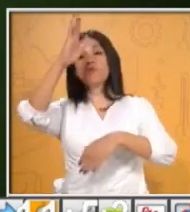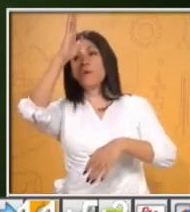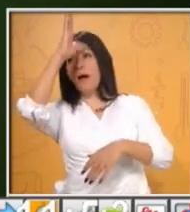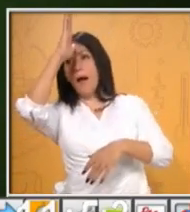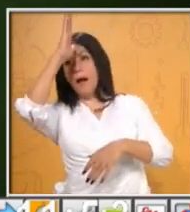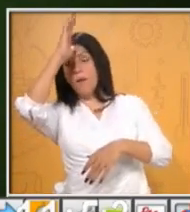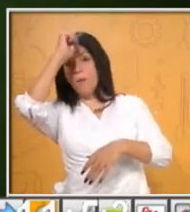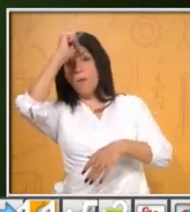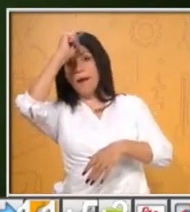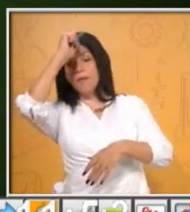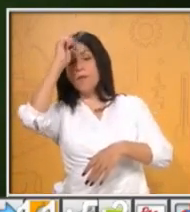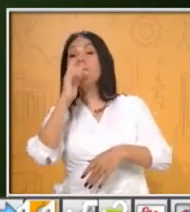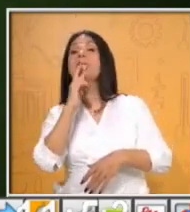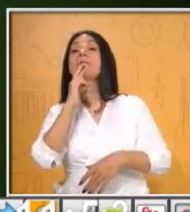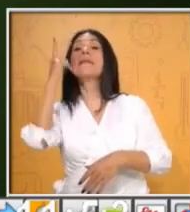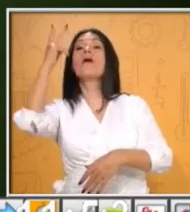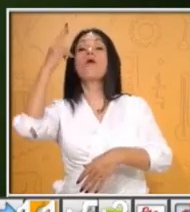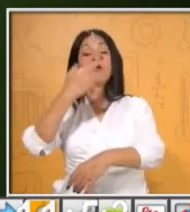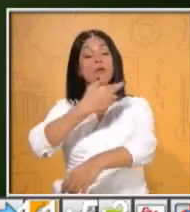o solución a nuestro problema.